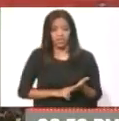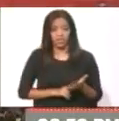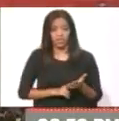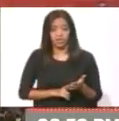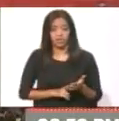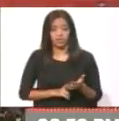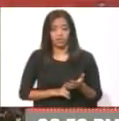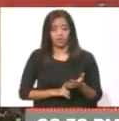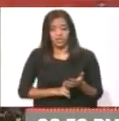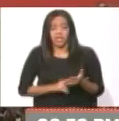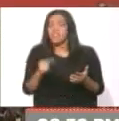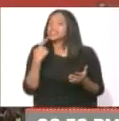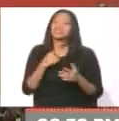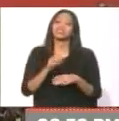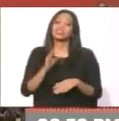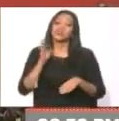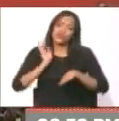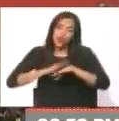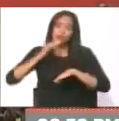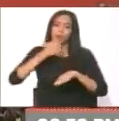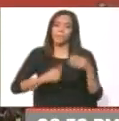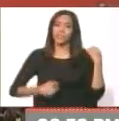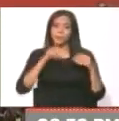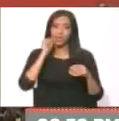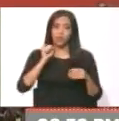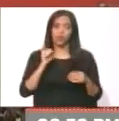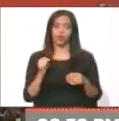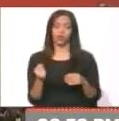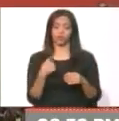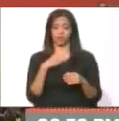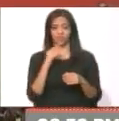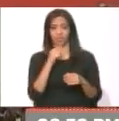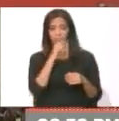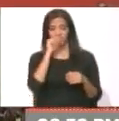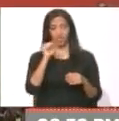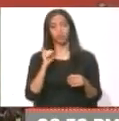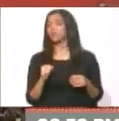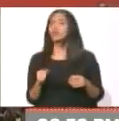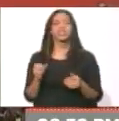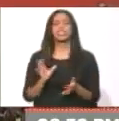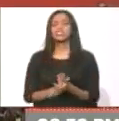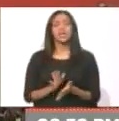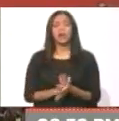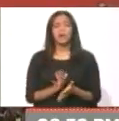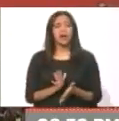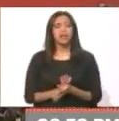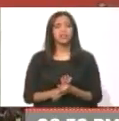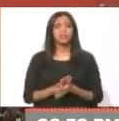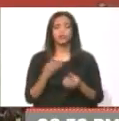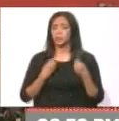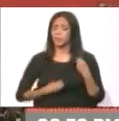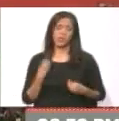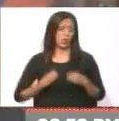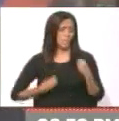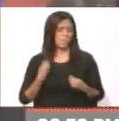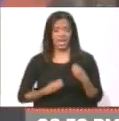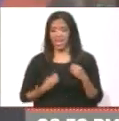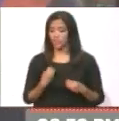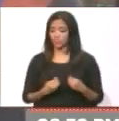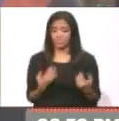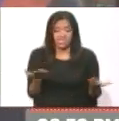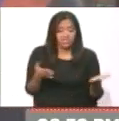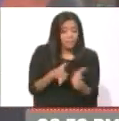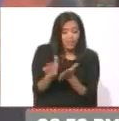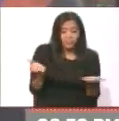Inclusive señalan hasta el propio presidente Nicolás Maduro. Yo cuando conversé con Nicolás, Nicolás estaba recontra preocupado. Epa, ¿y eso qué